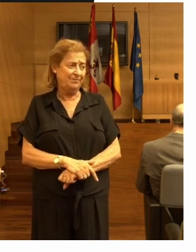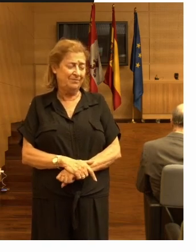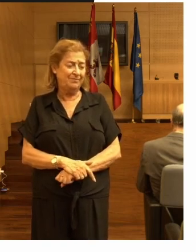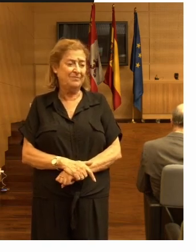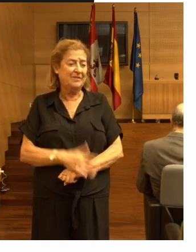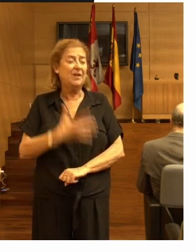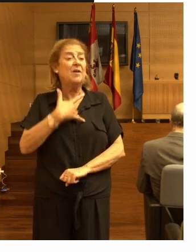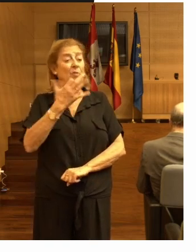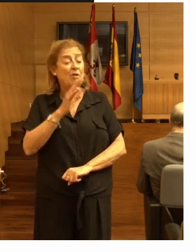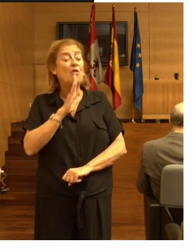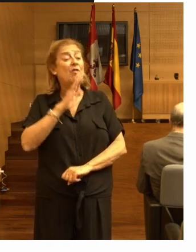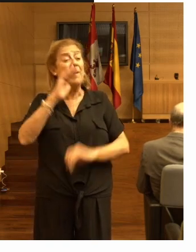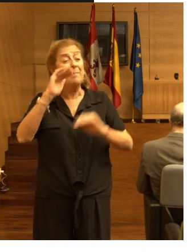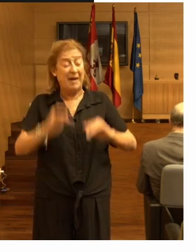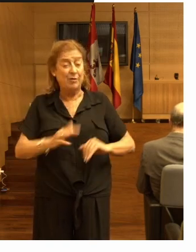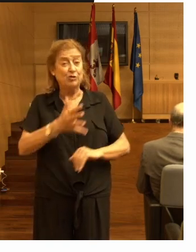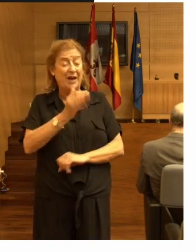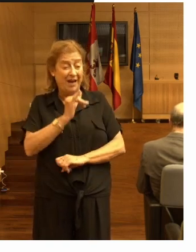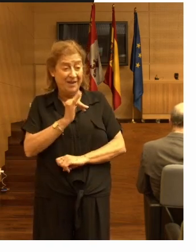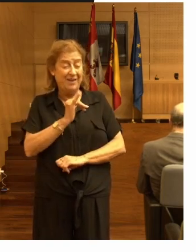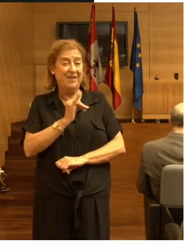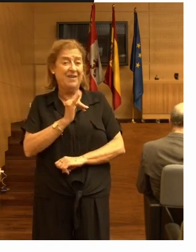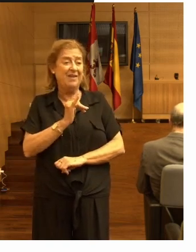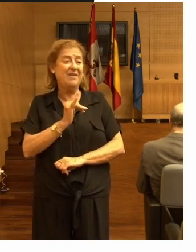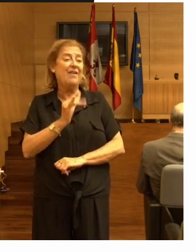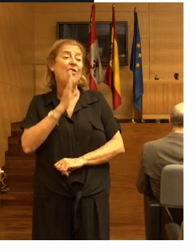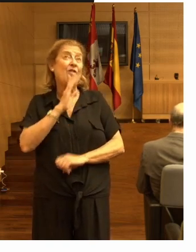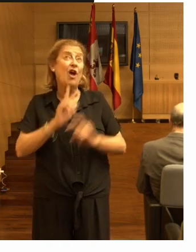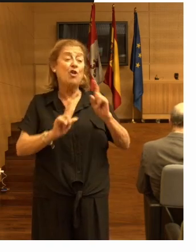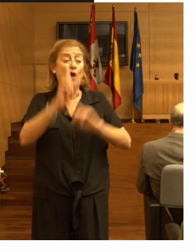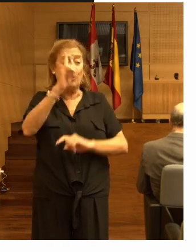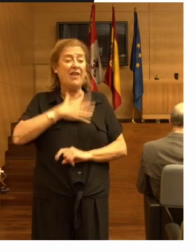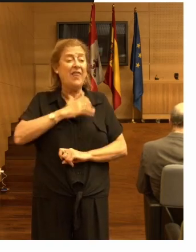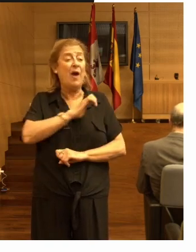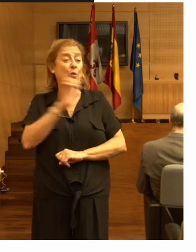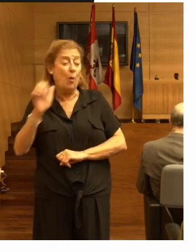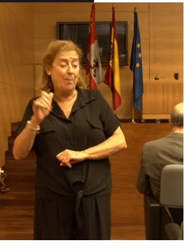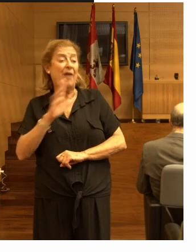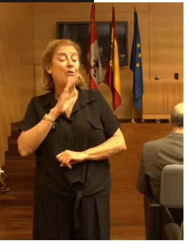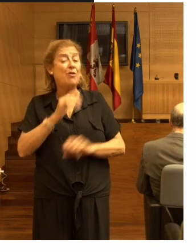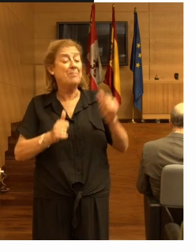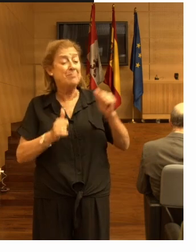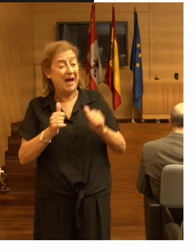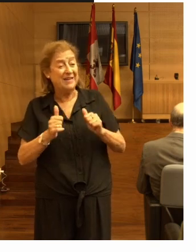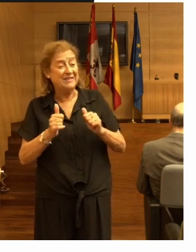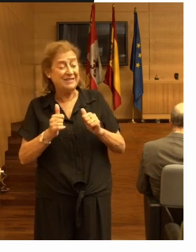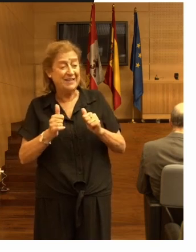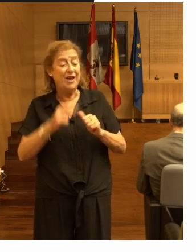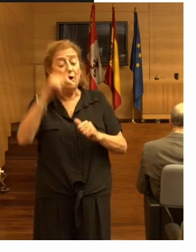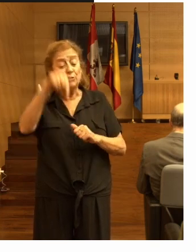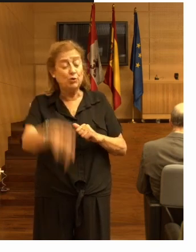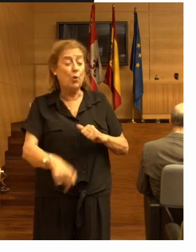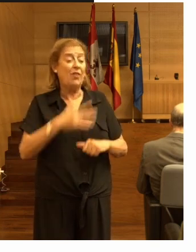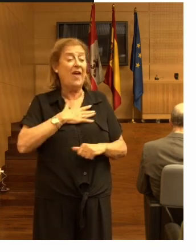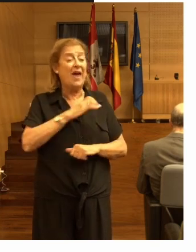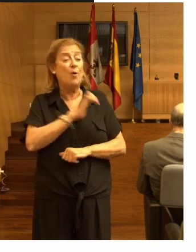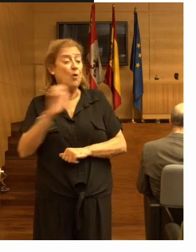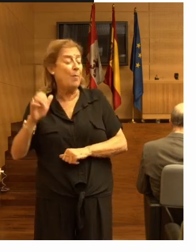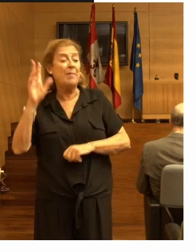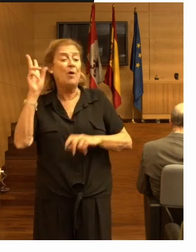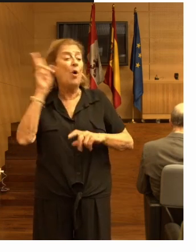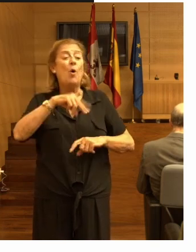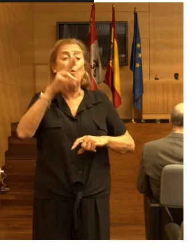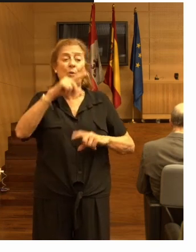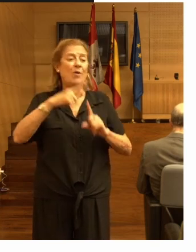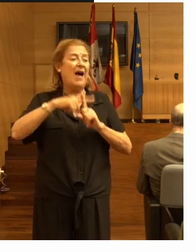quizá donde menos haya sea en el norte de Europa donde más en el sur de Europa pero nunca llegan los